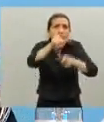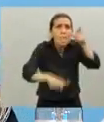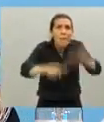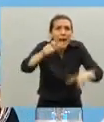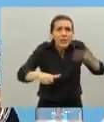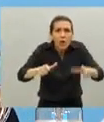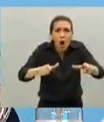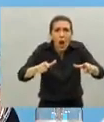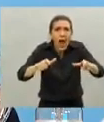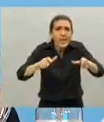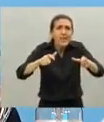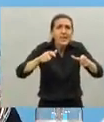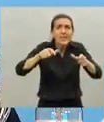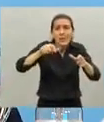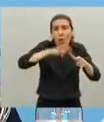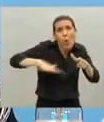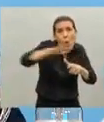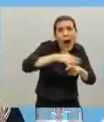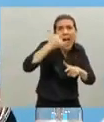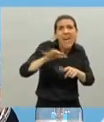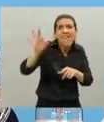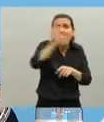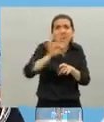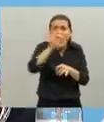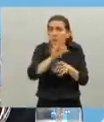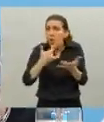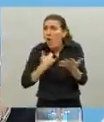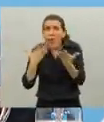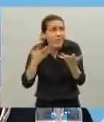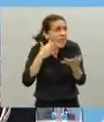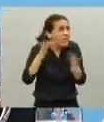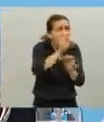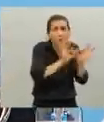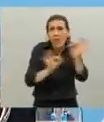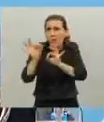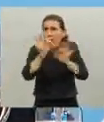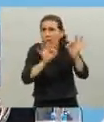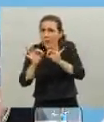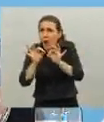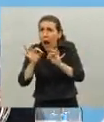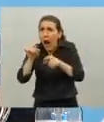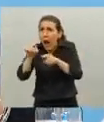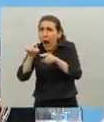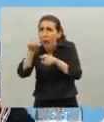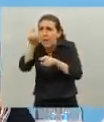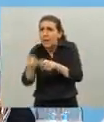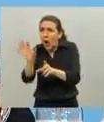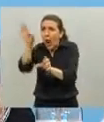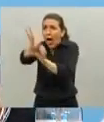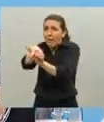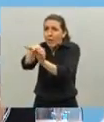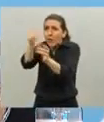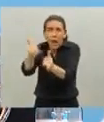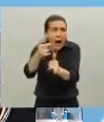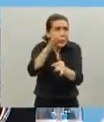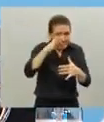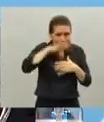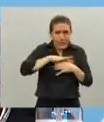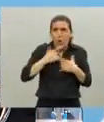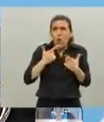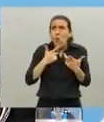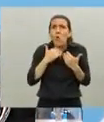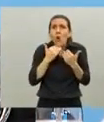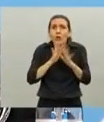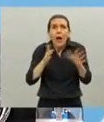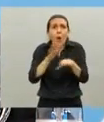irradia un virus que nadie sabe que está que nadie sabe en qué cuerpo acecha que nadie sabe cómo se previene y que nadie sabe